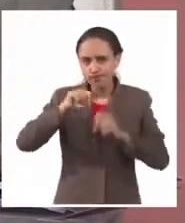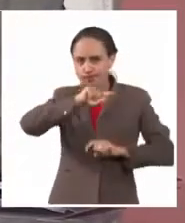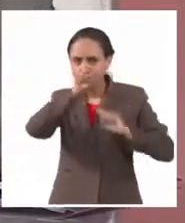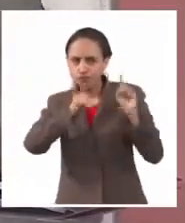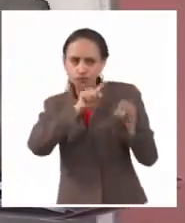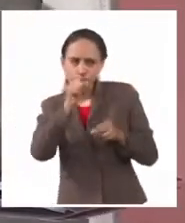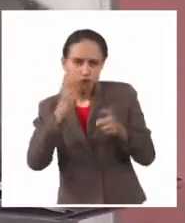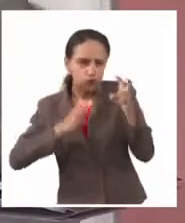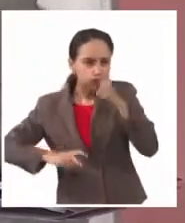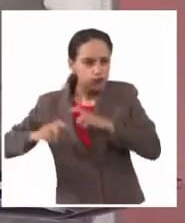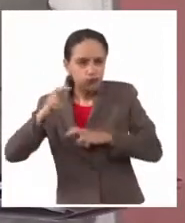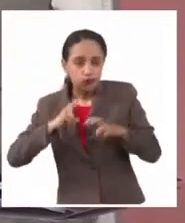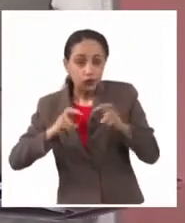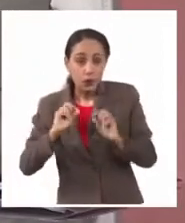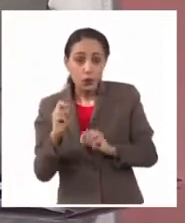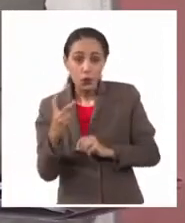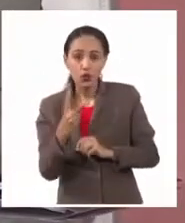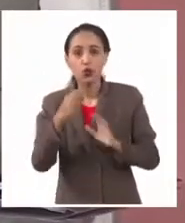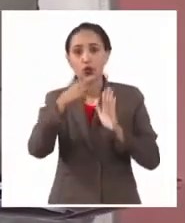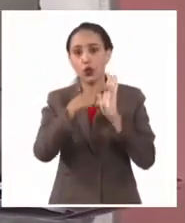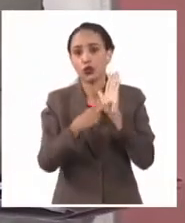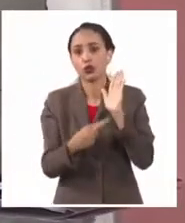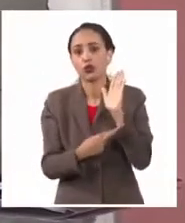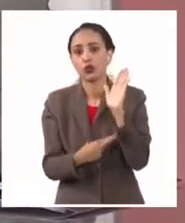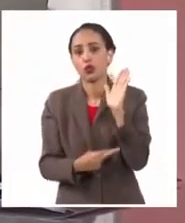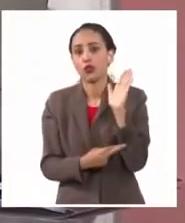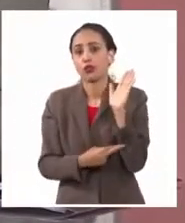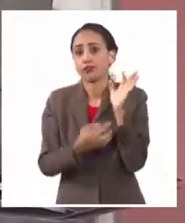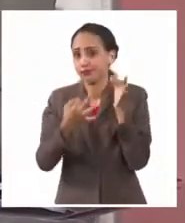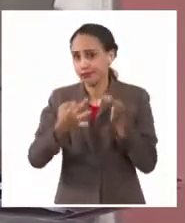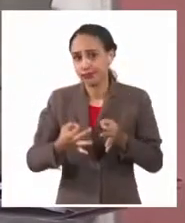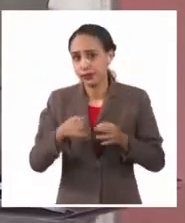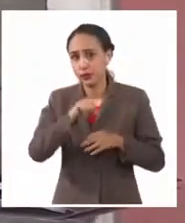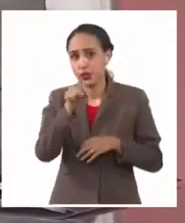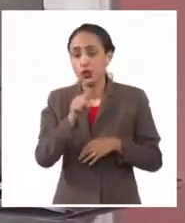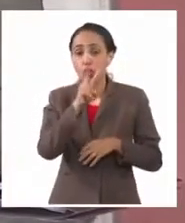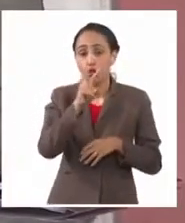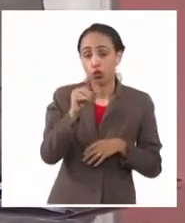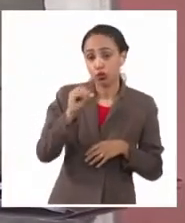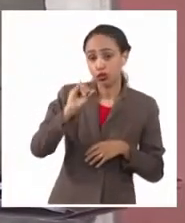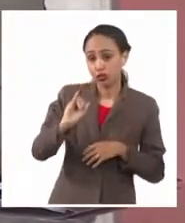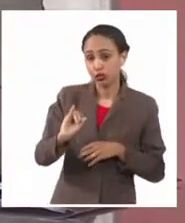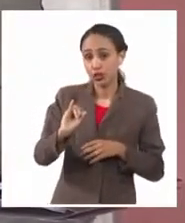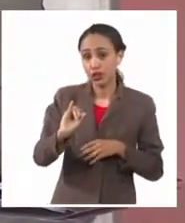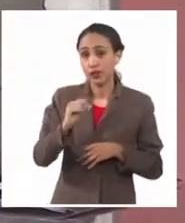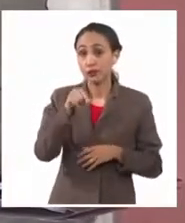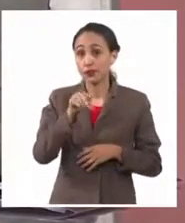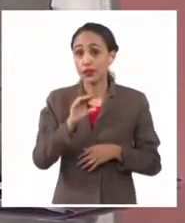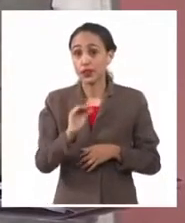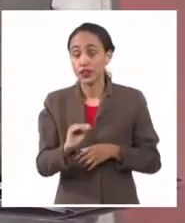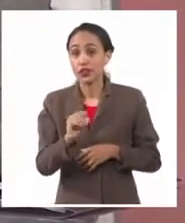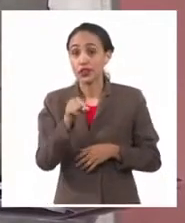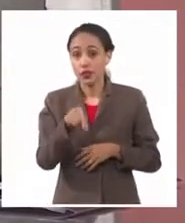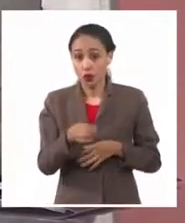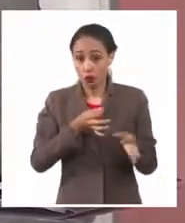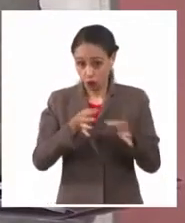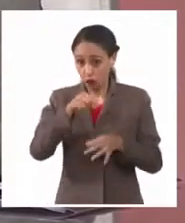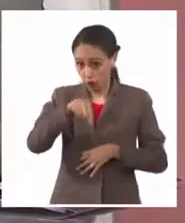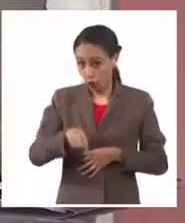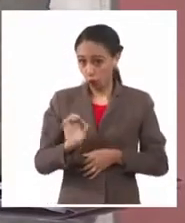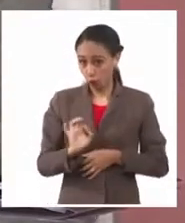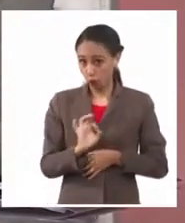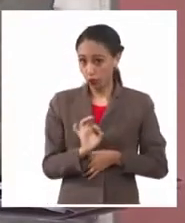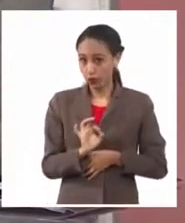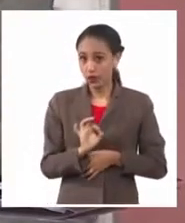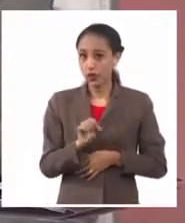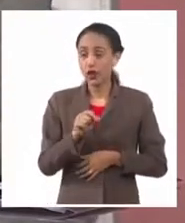indagan sobre estas dos resoluciones de aduanas. La 206 que establece, está vigente hoy, el